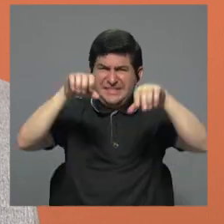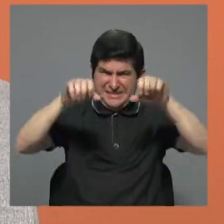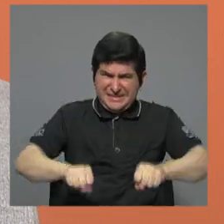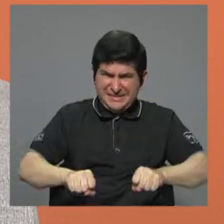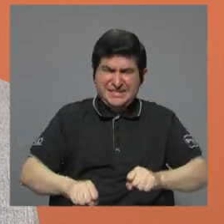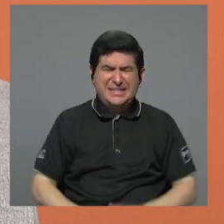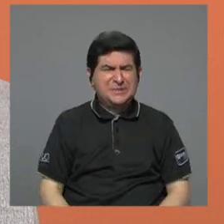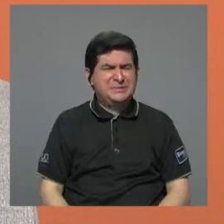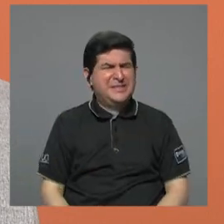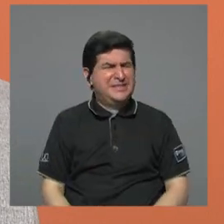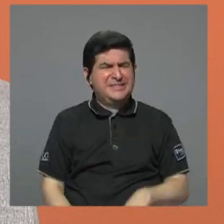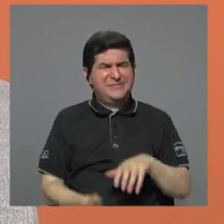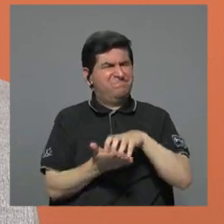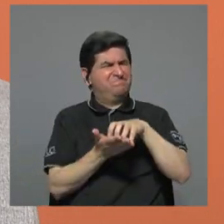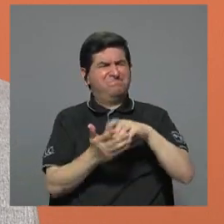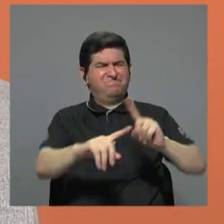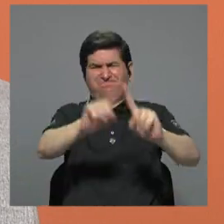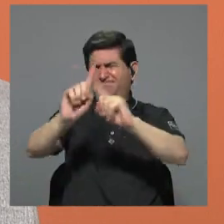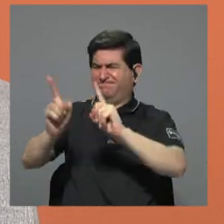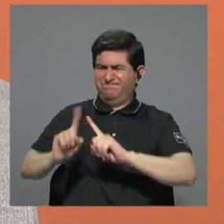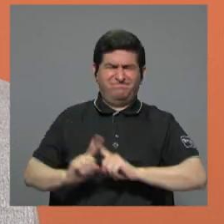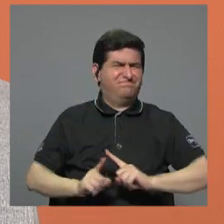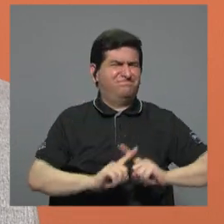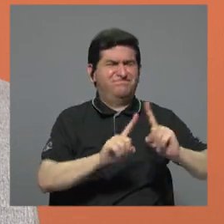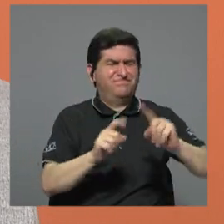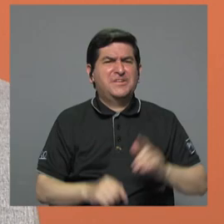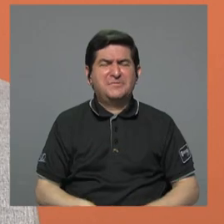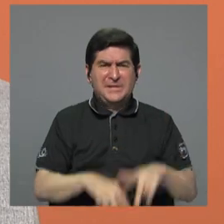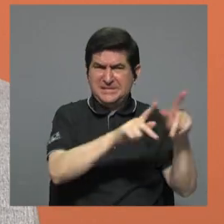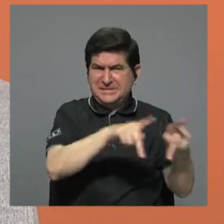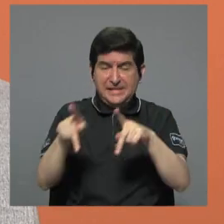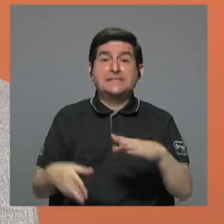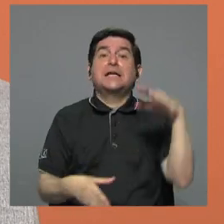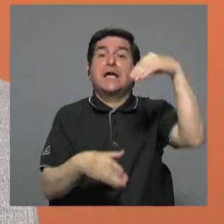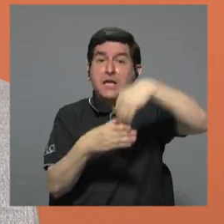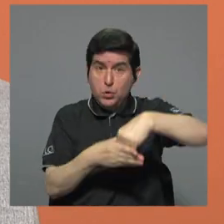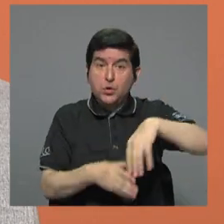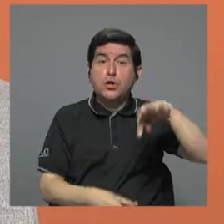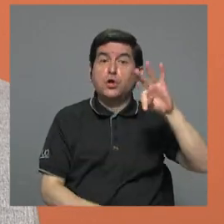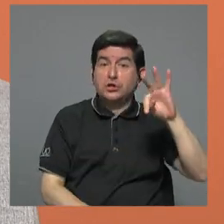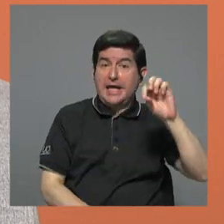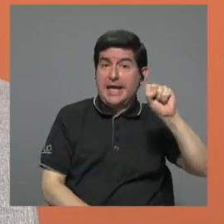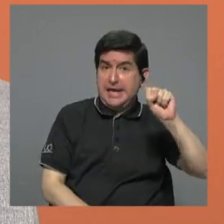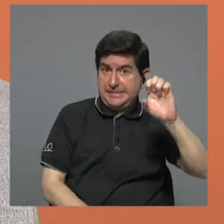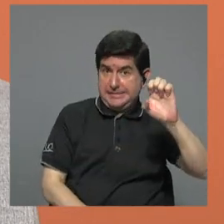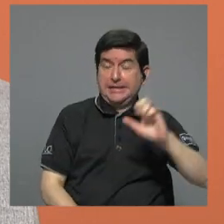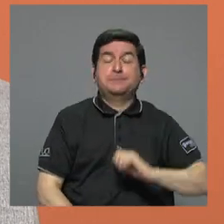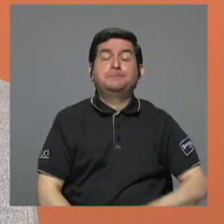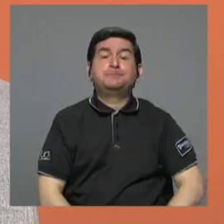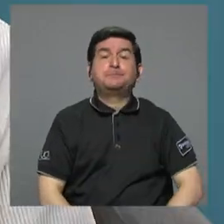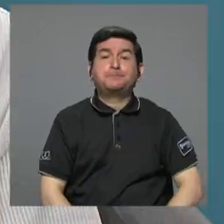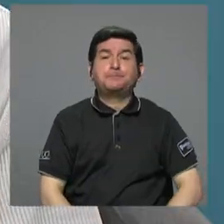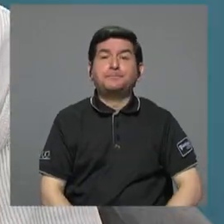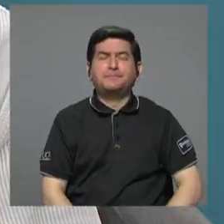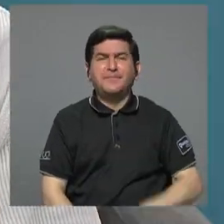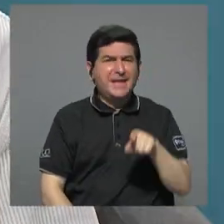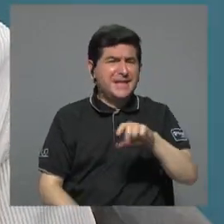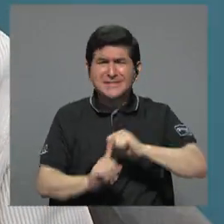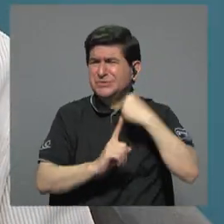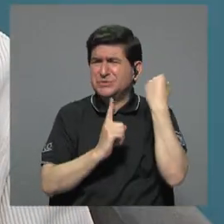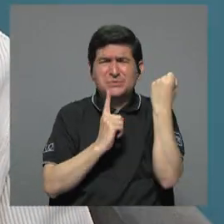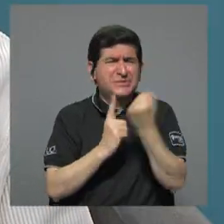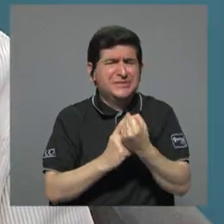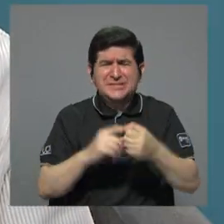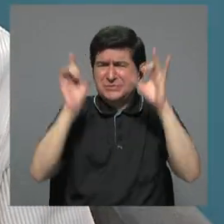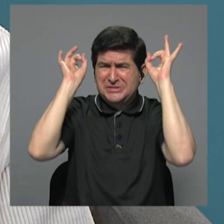sido muy cuestionado por distintas voces, incluida la del Tribunal Supremo de Elecciones. Es muy perverso, dicen